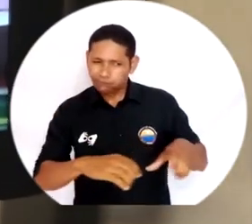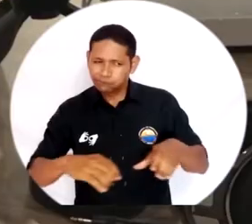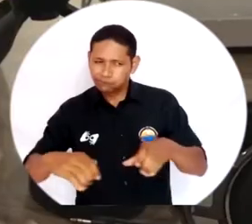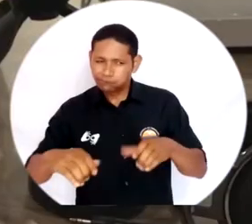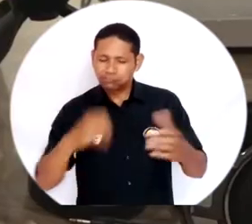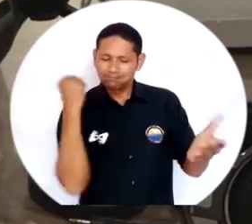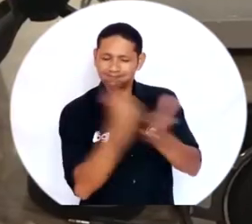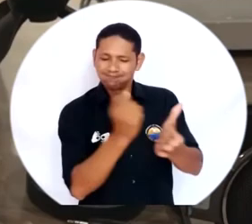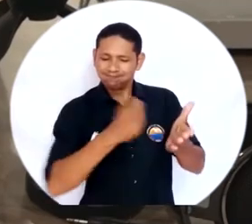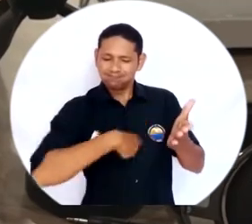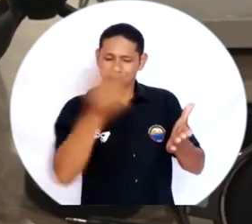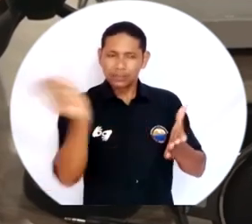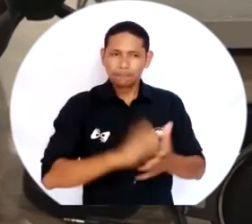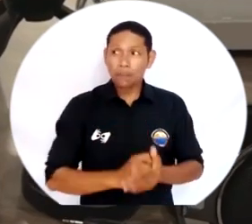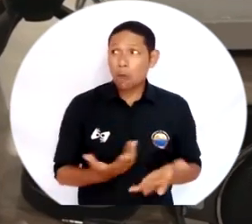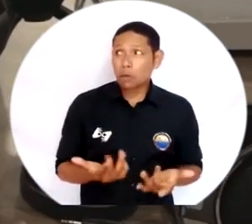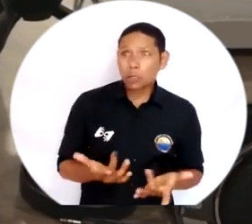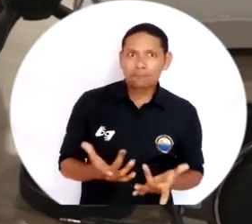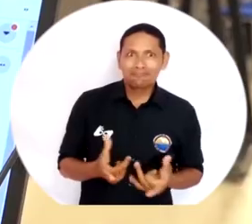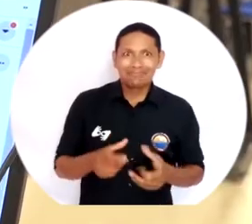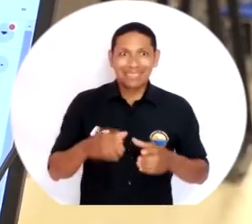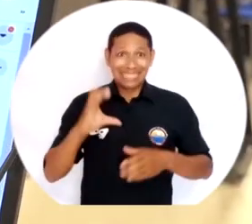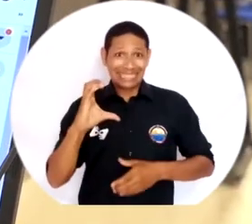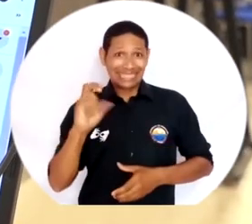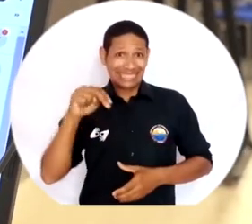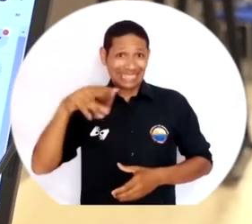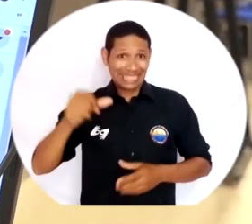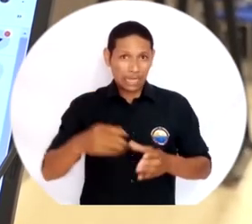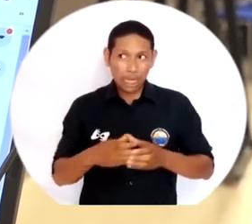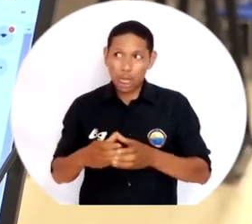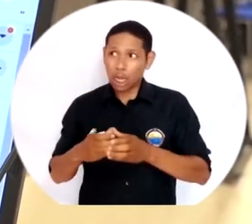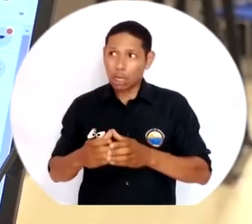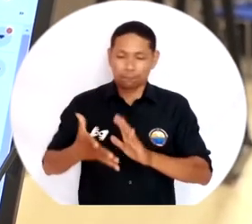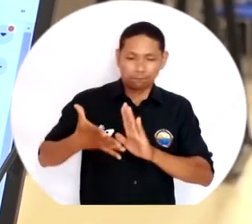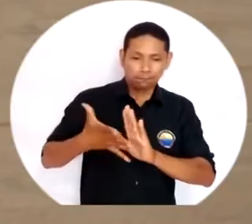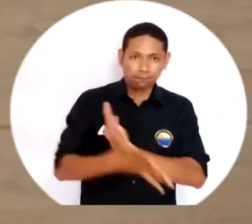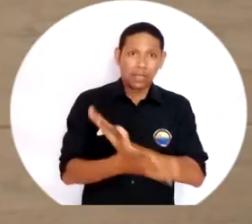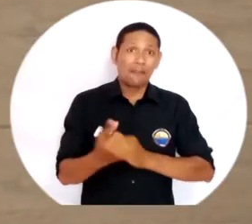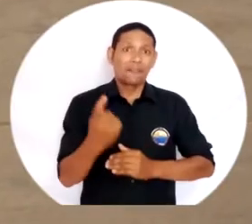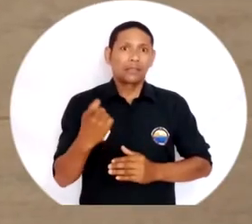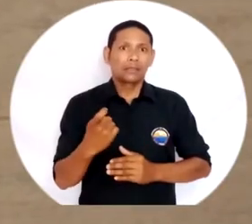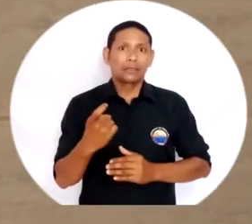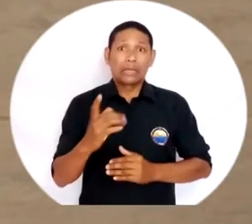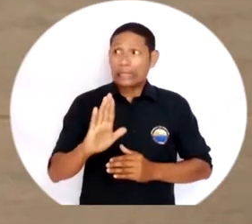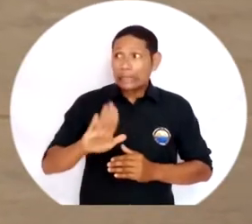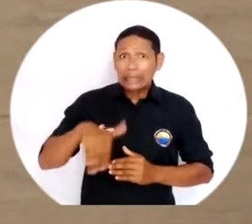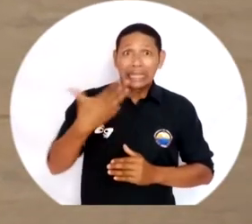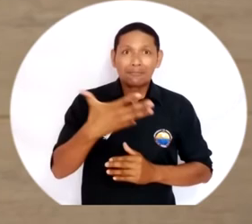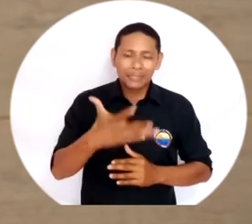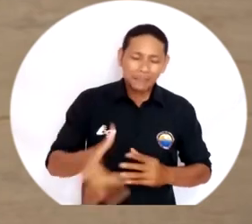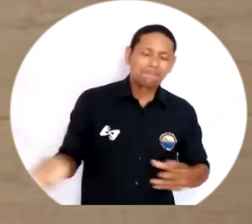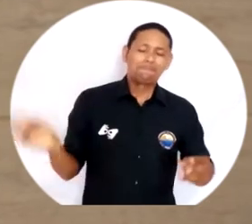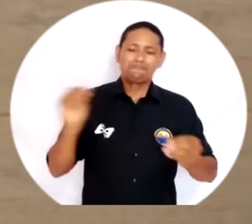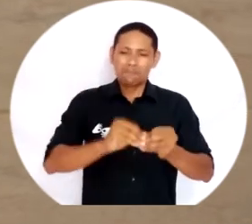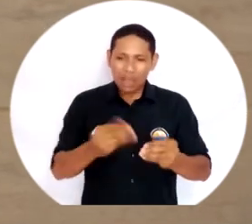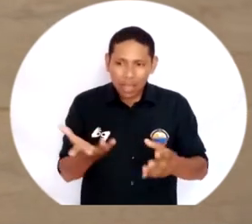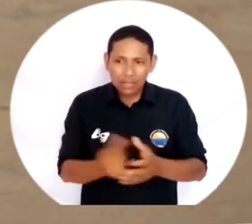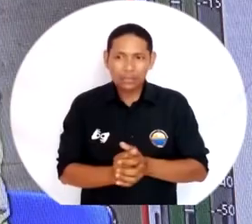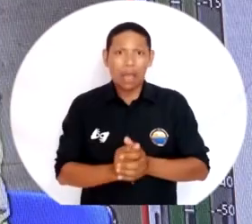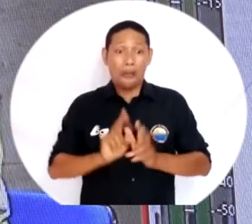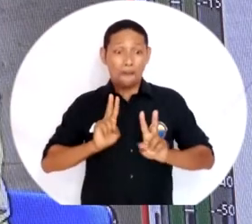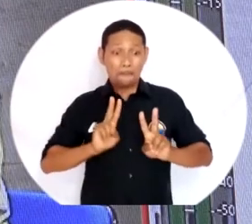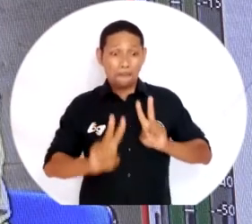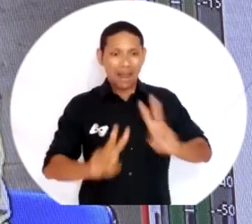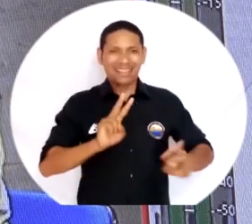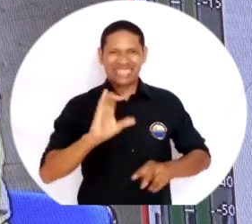del programa, en el que ahora se espera el concepto de los consejeros y posterior a ello se desarrollará otra etapa que incluye